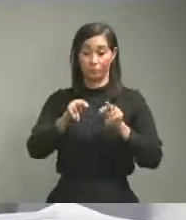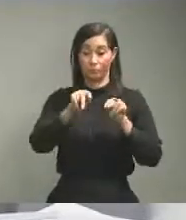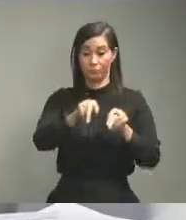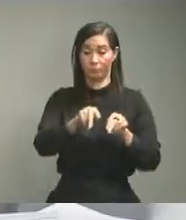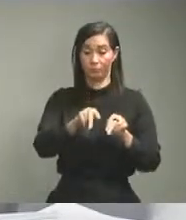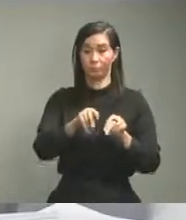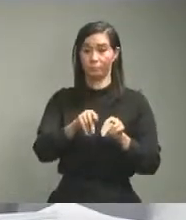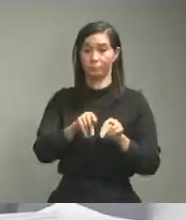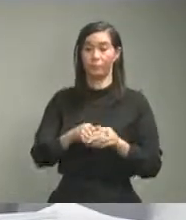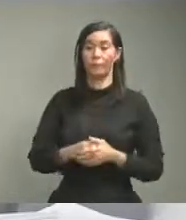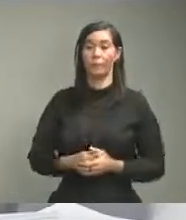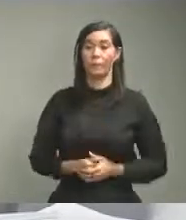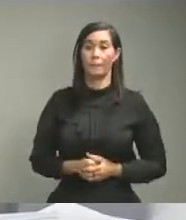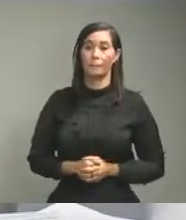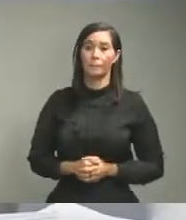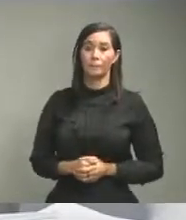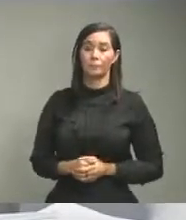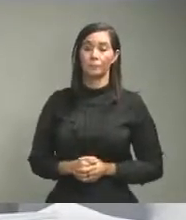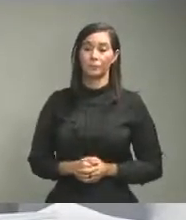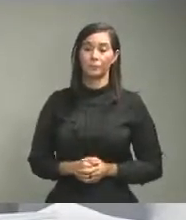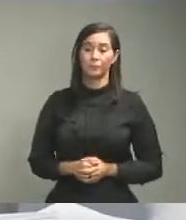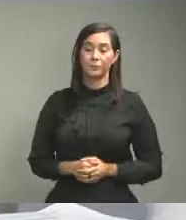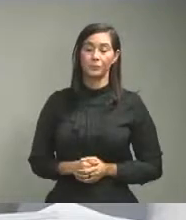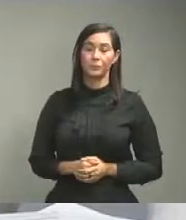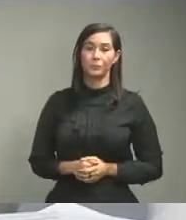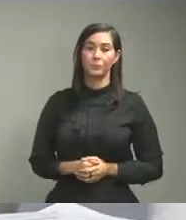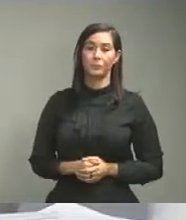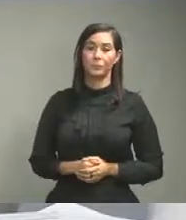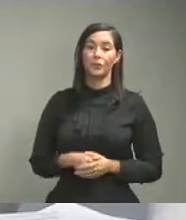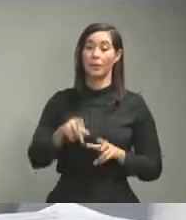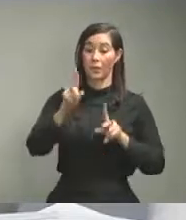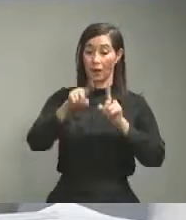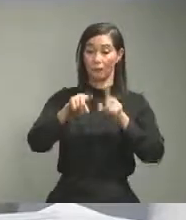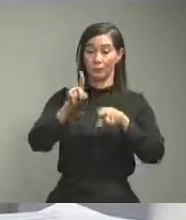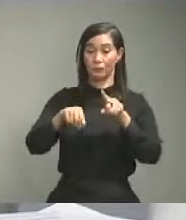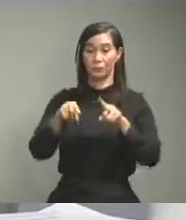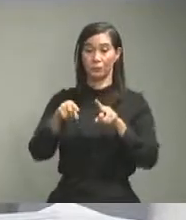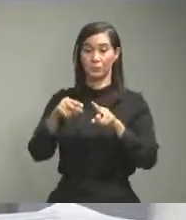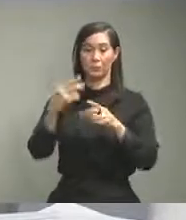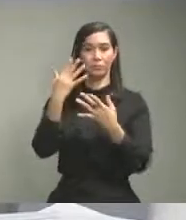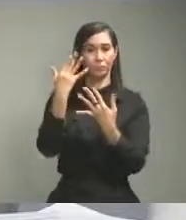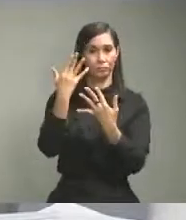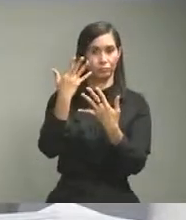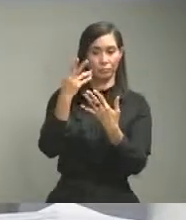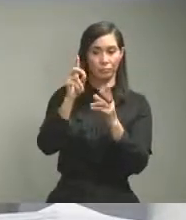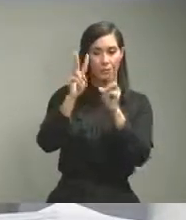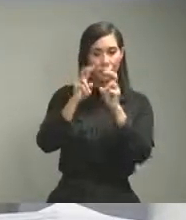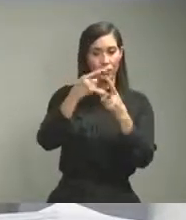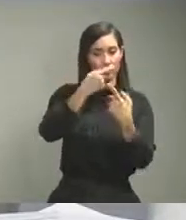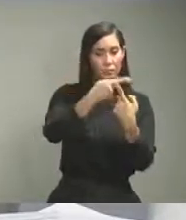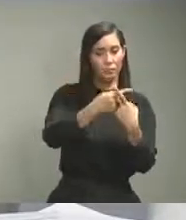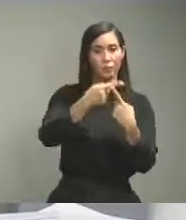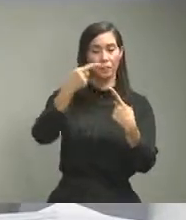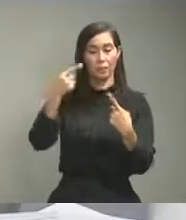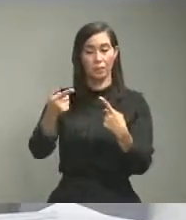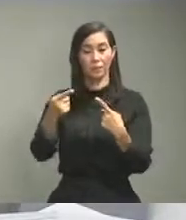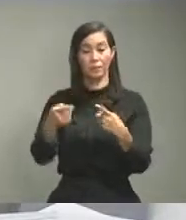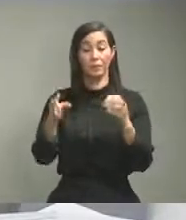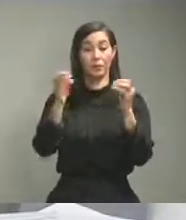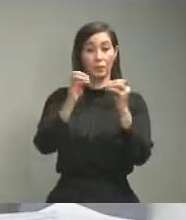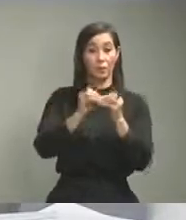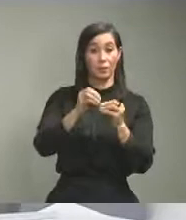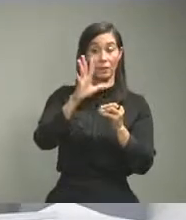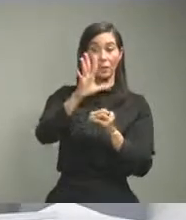naturalmente una buena parte de ellos eran sospechosos pero además de esas 588